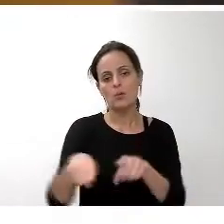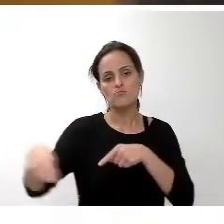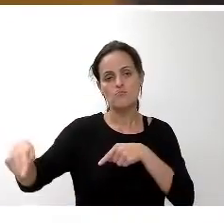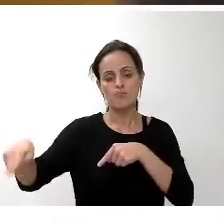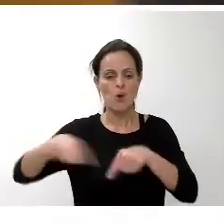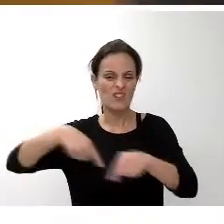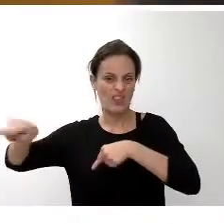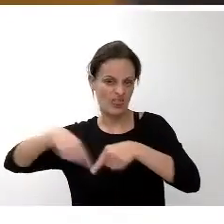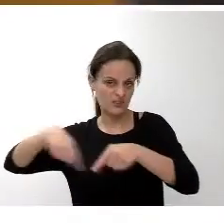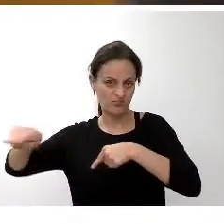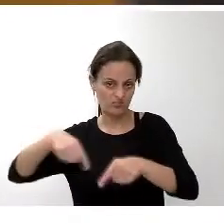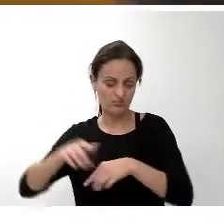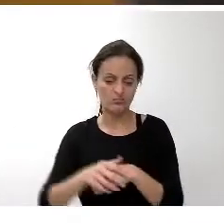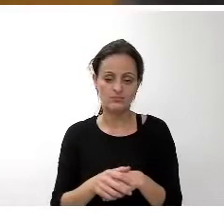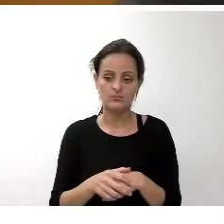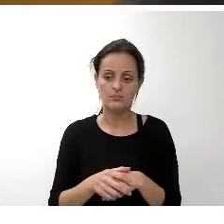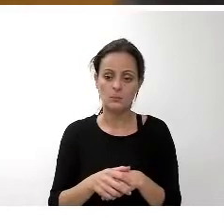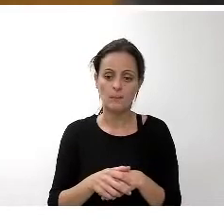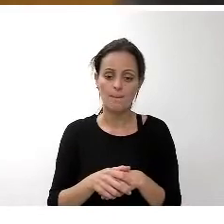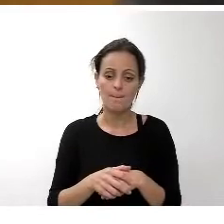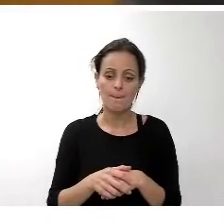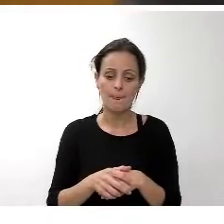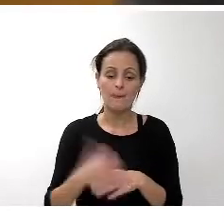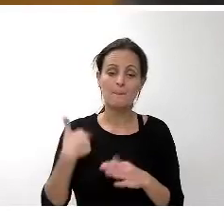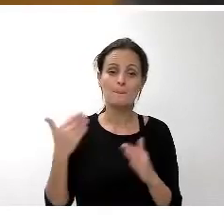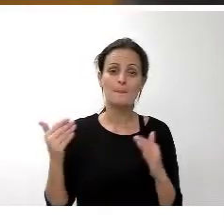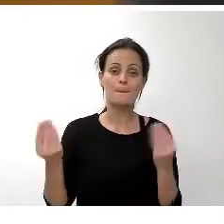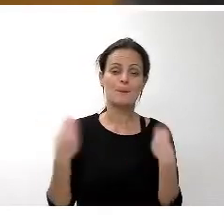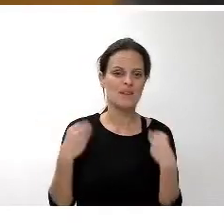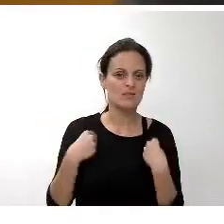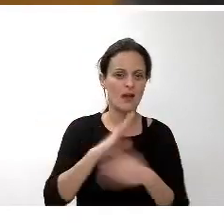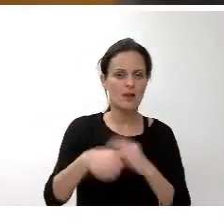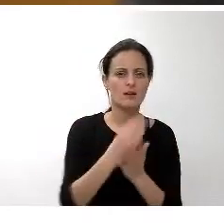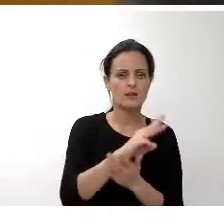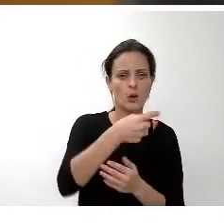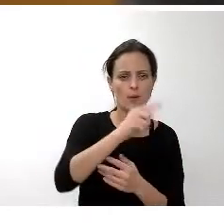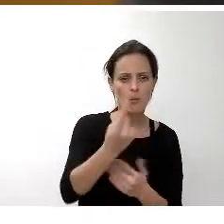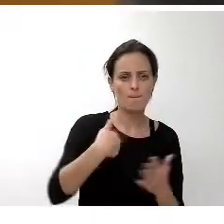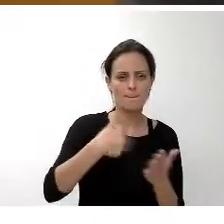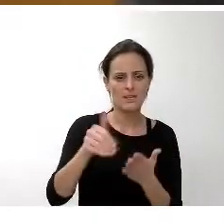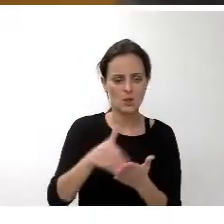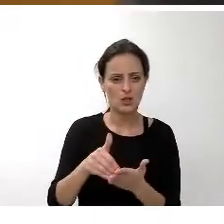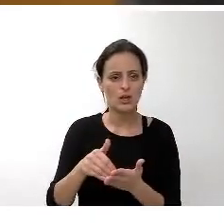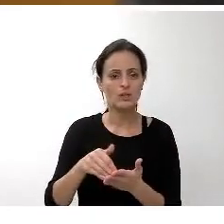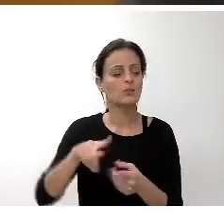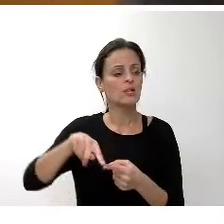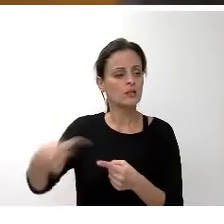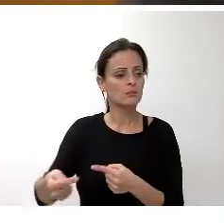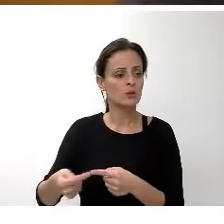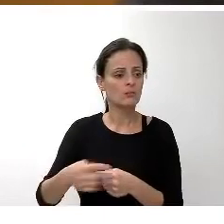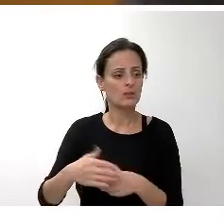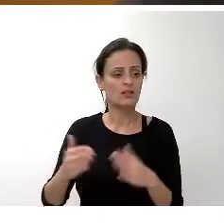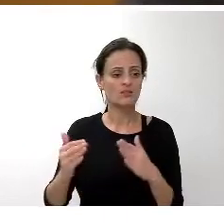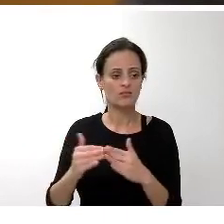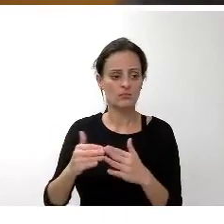para vivienda específicamente 3,1 millones y para inversiones en Teno y Anaga en torno a 2 millones para cada uno de